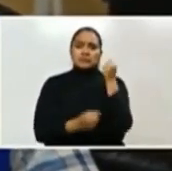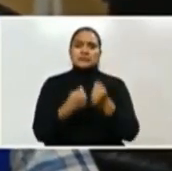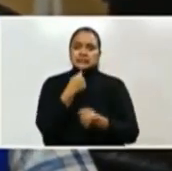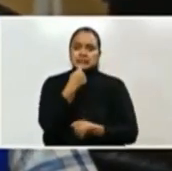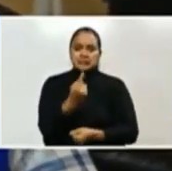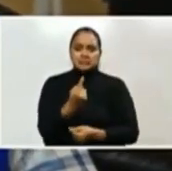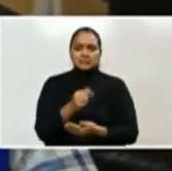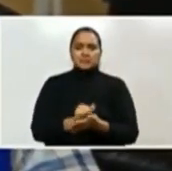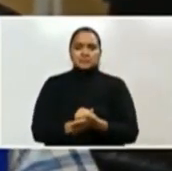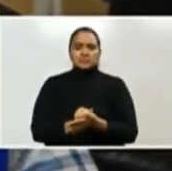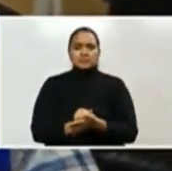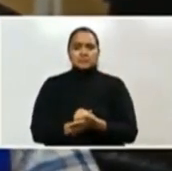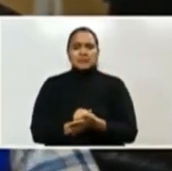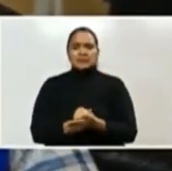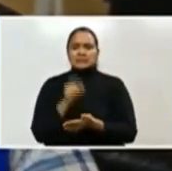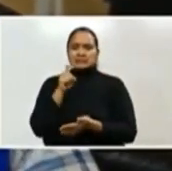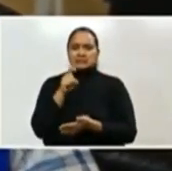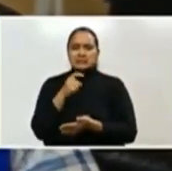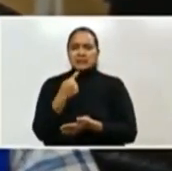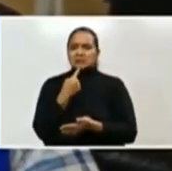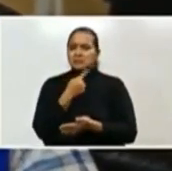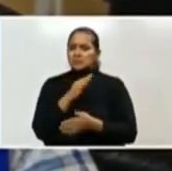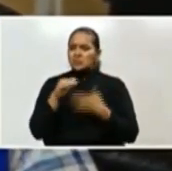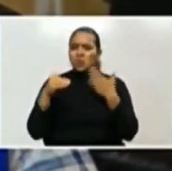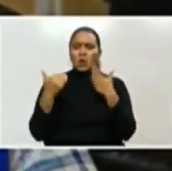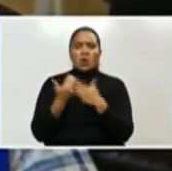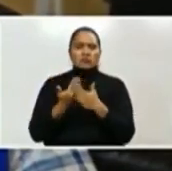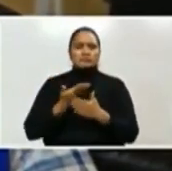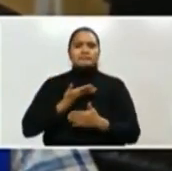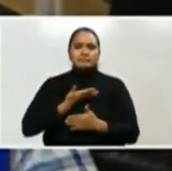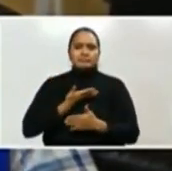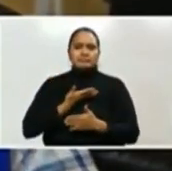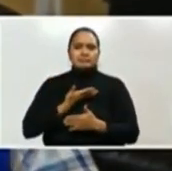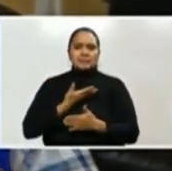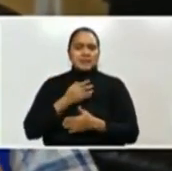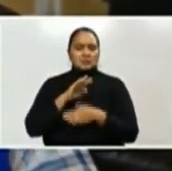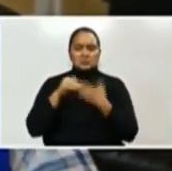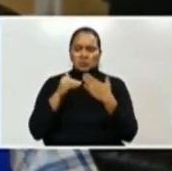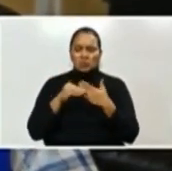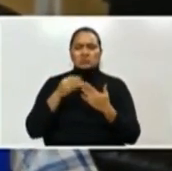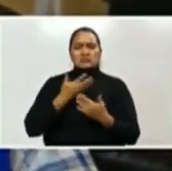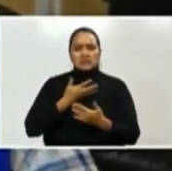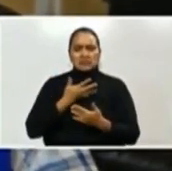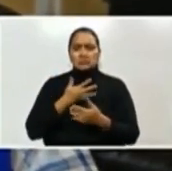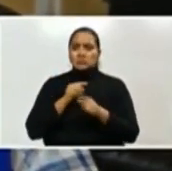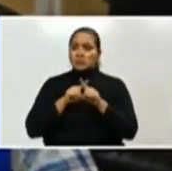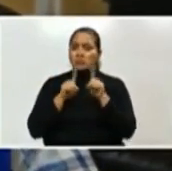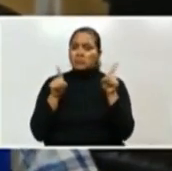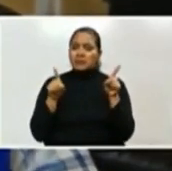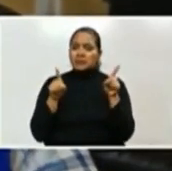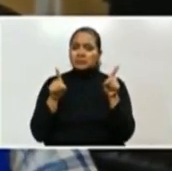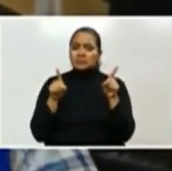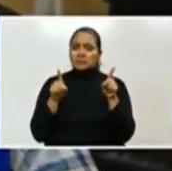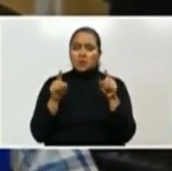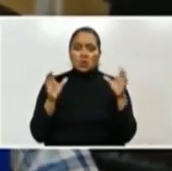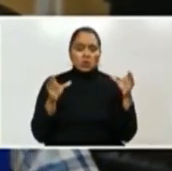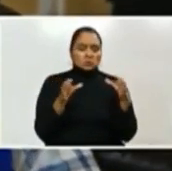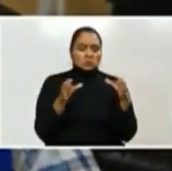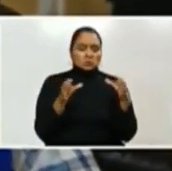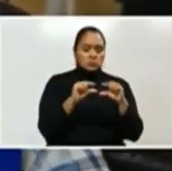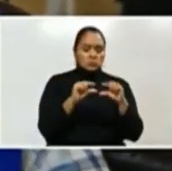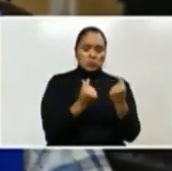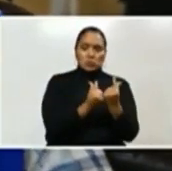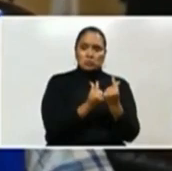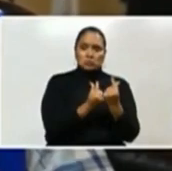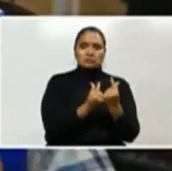recalcando algo. Necesidad en medio de esta crisis vamos a tener todos en una medida y otros en otras. Pero hay un buen sector que se ha